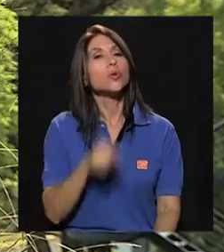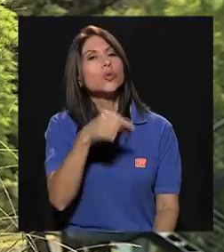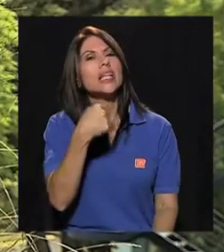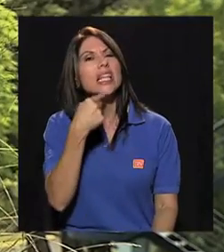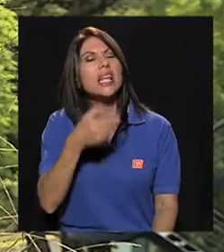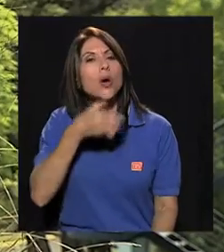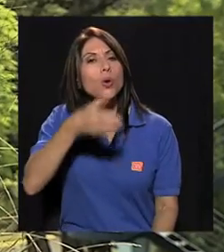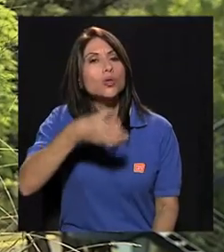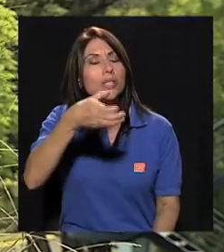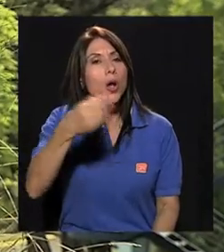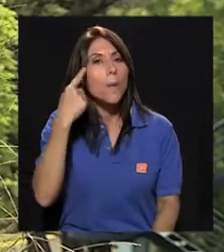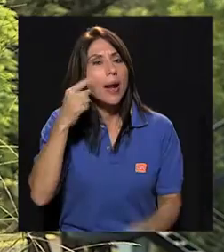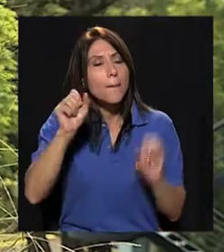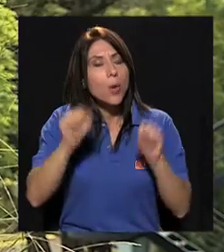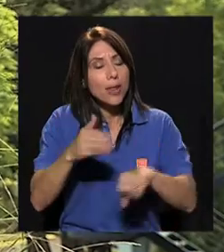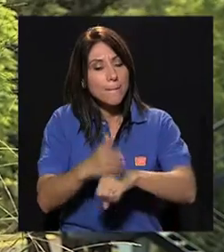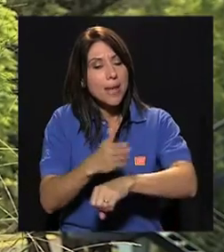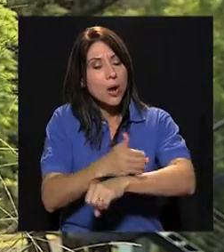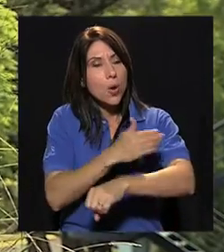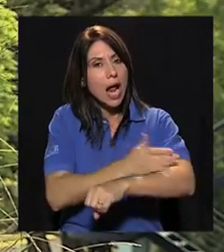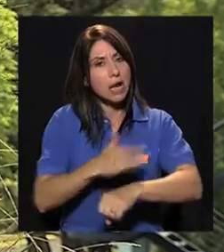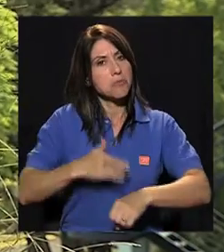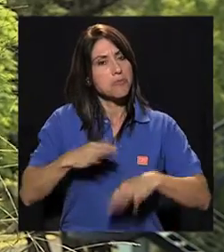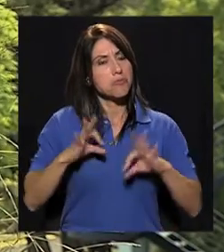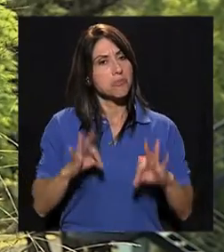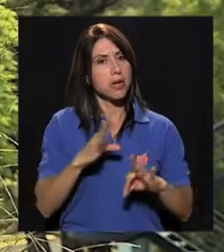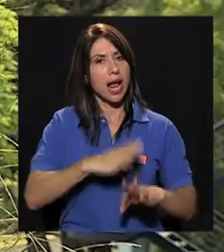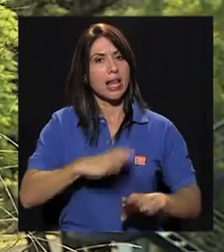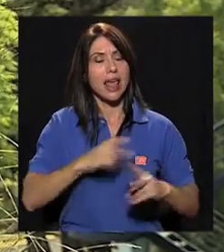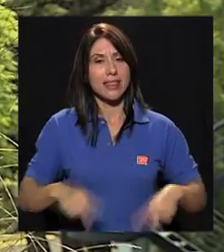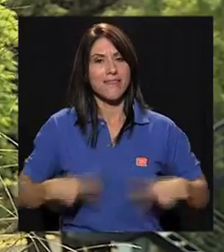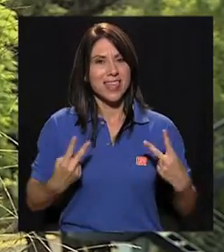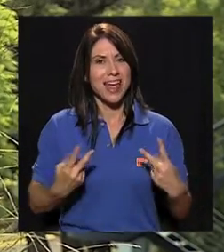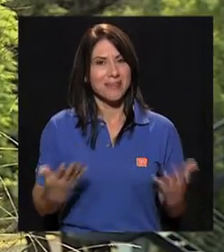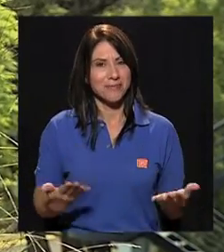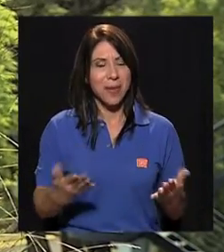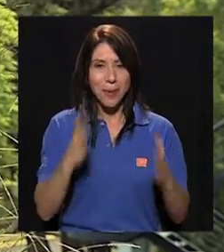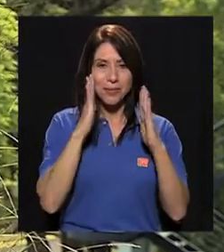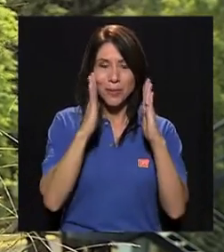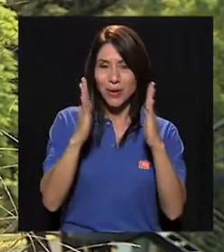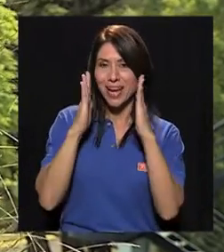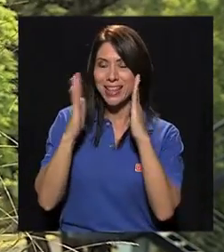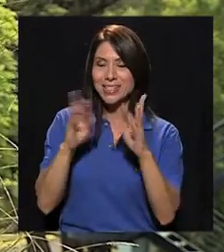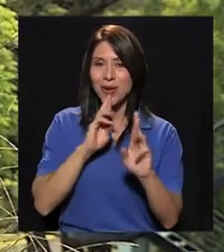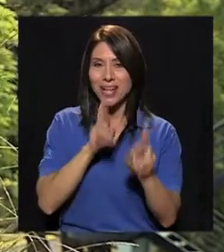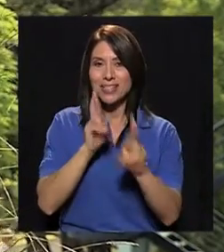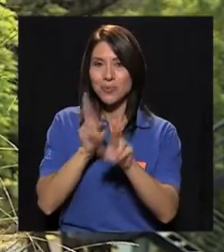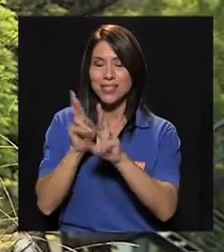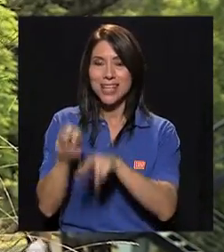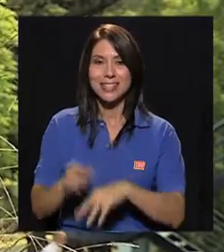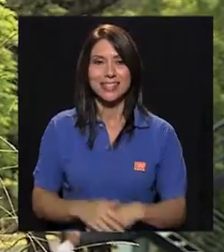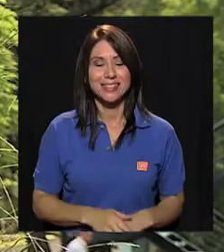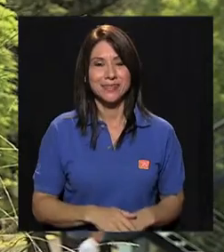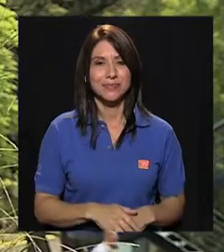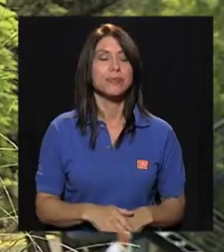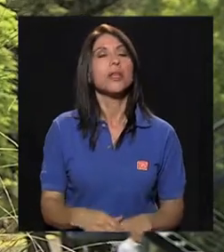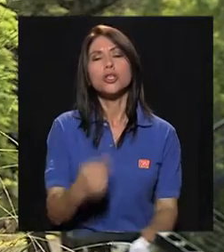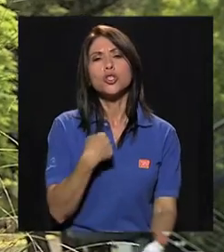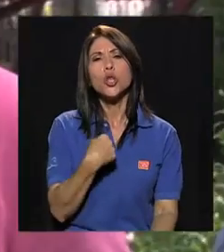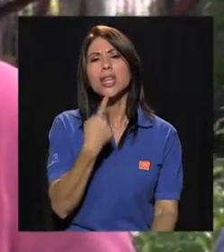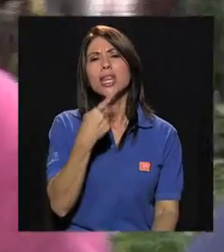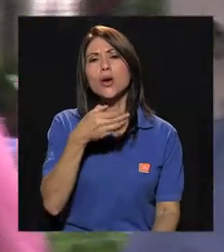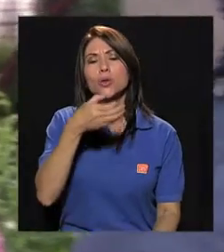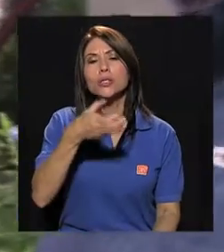¿Qué consejo le daría a usted a una persona para poder mejorar ese bienestar y calidad de vida? Vamos a poner atención entonces a estas respuestas.